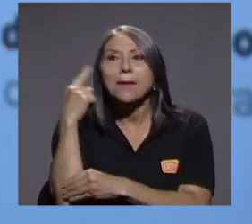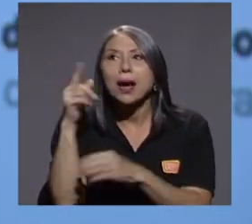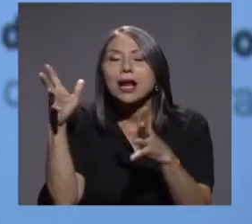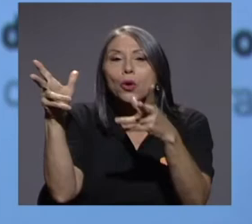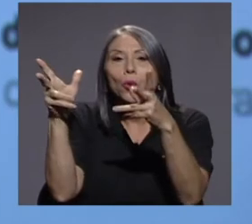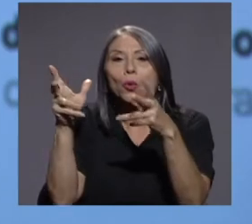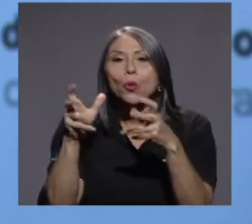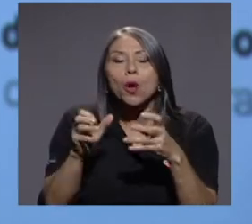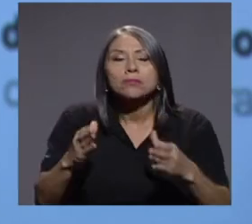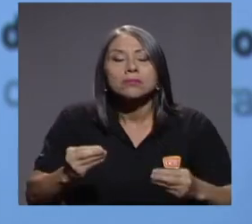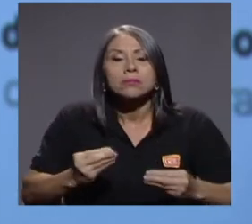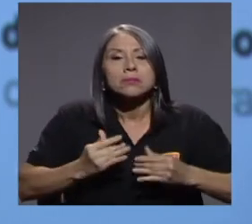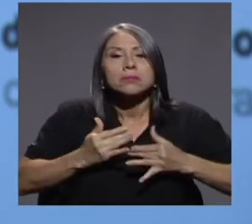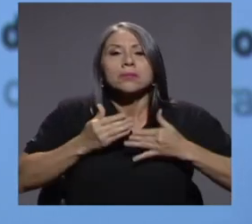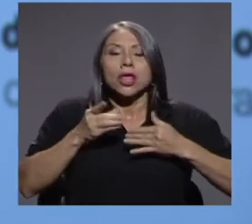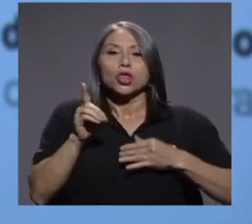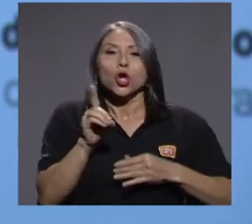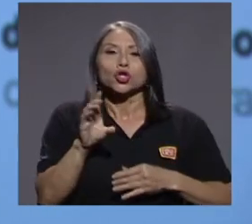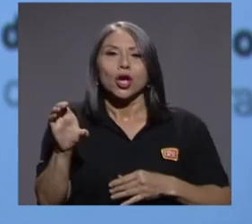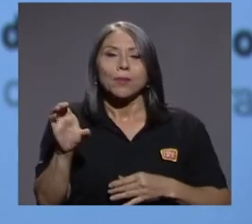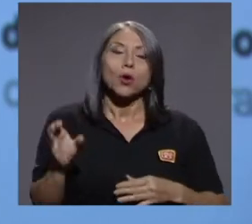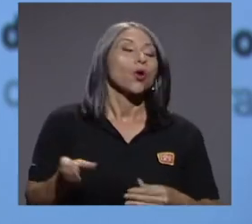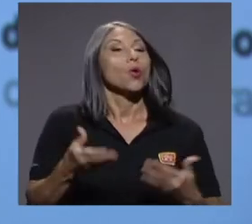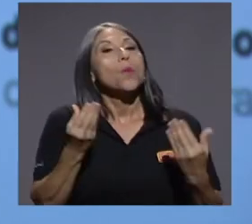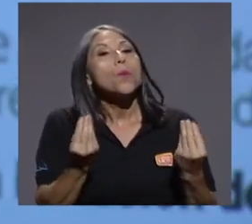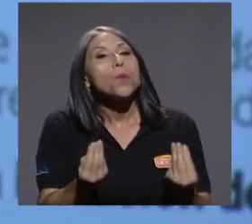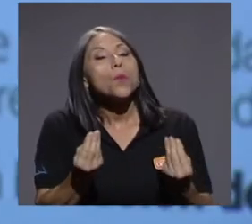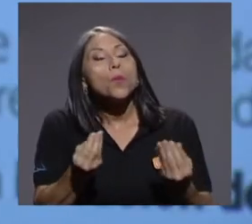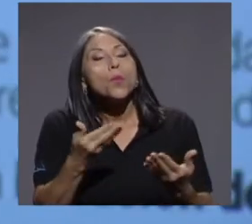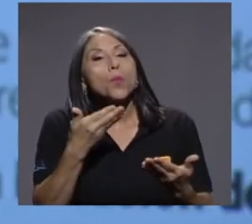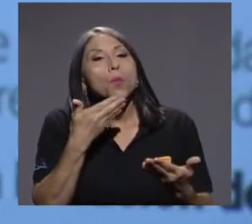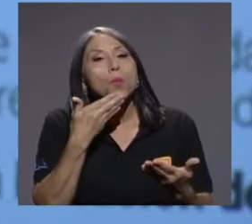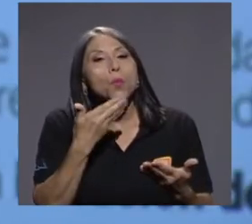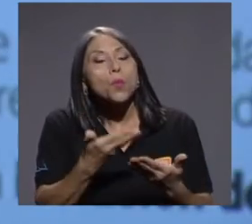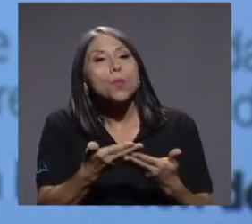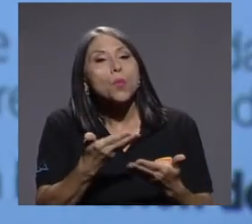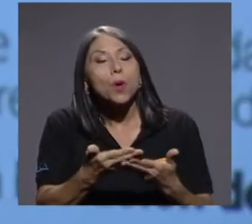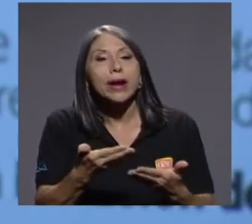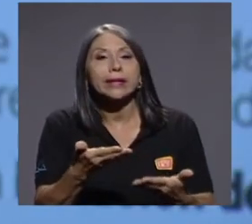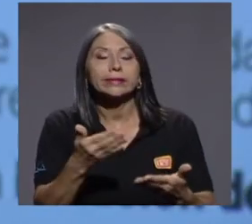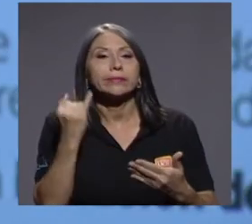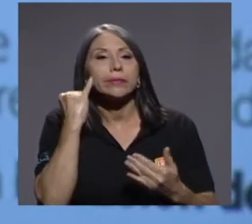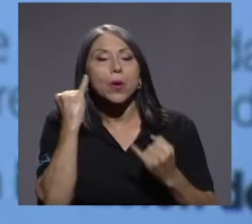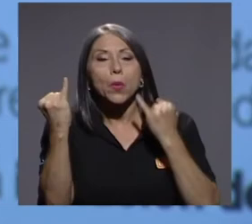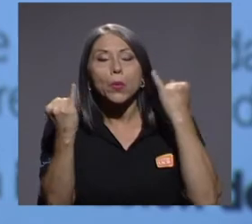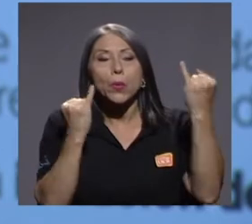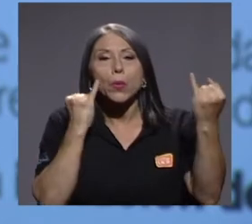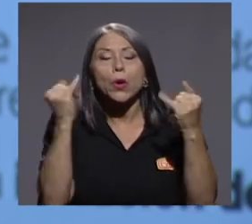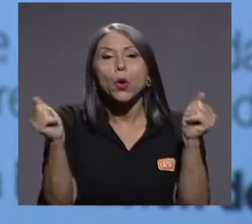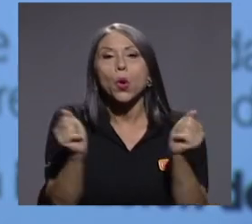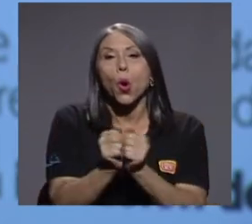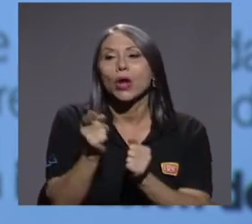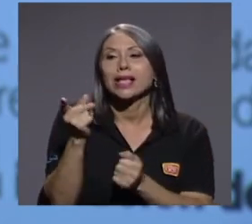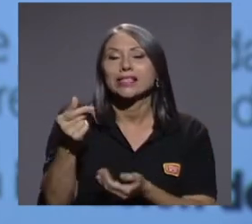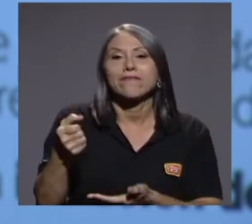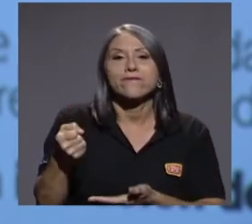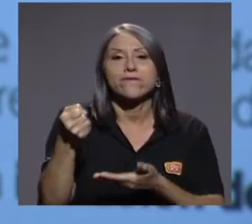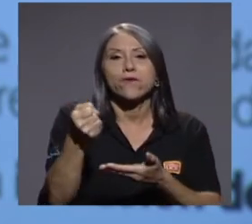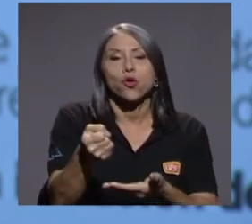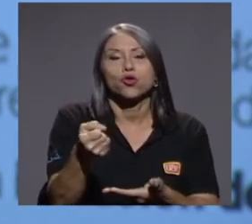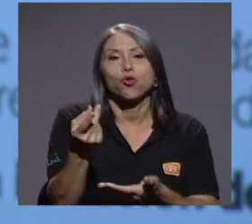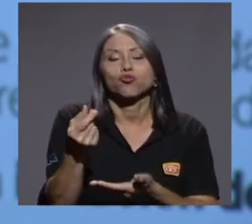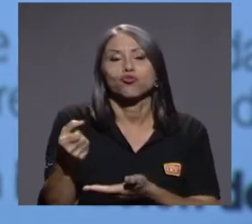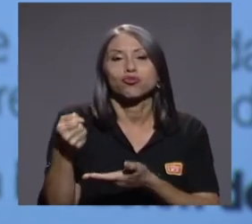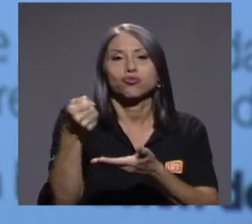dióxido de carbono. Entonces, tenemos muchas iniciativas positivas con este fondo, que lo que hace